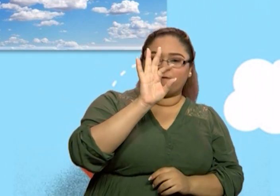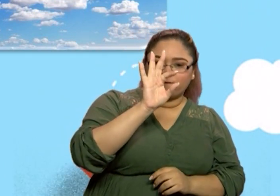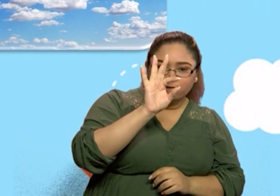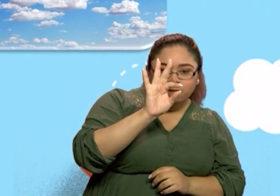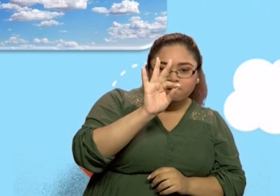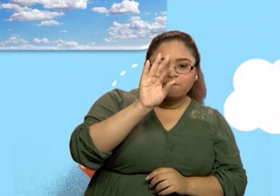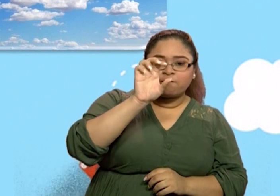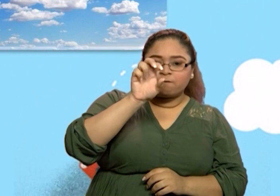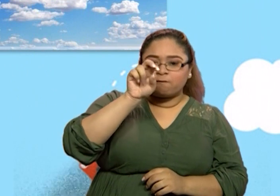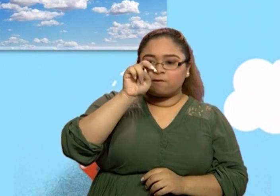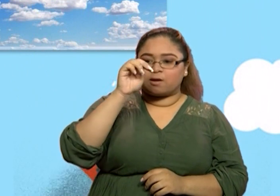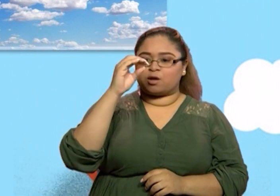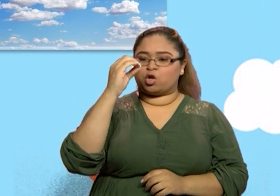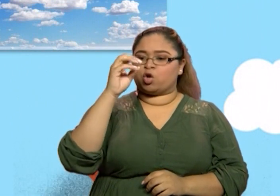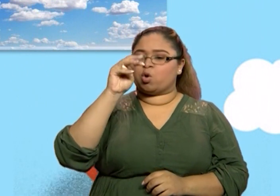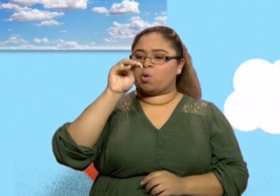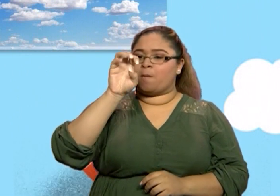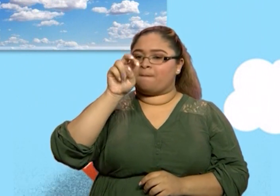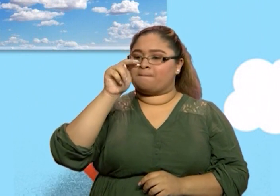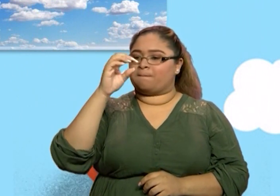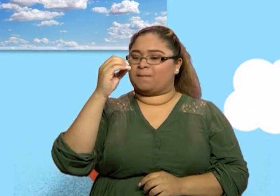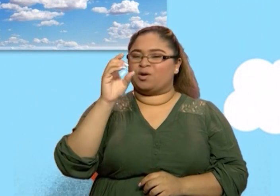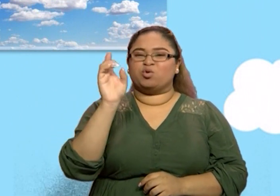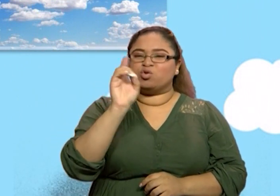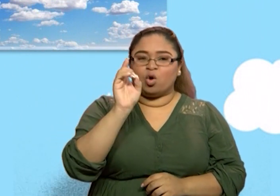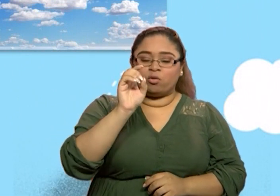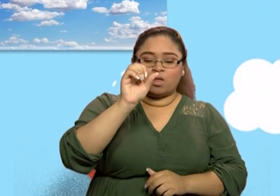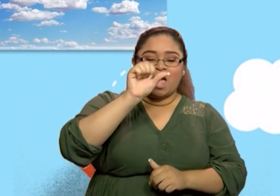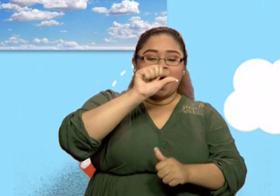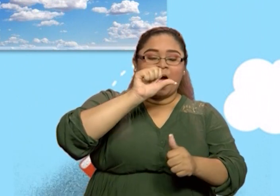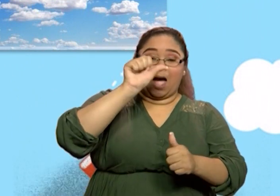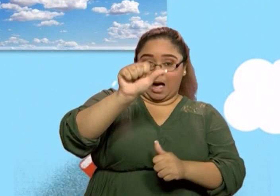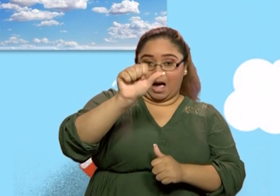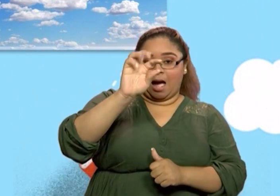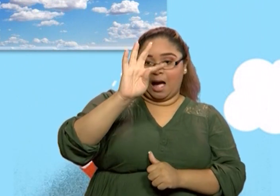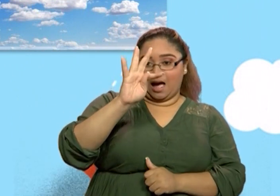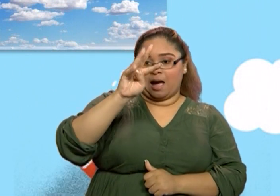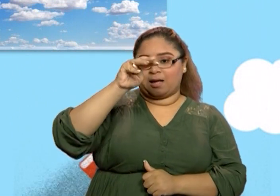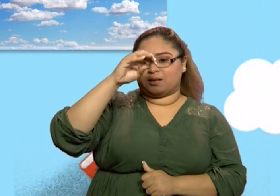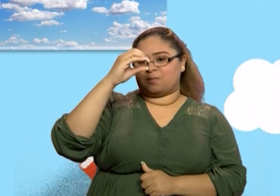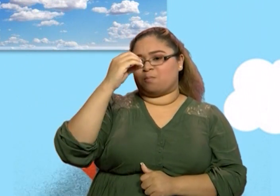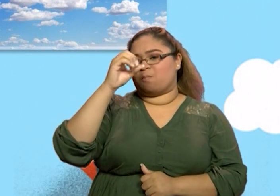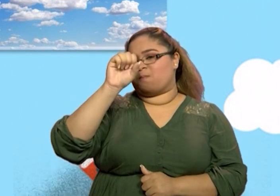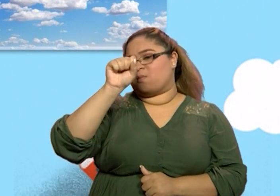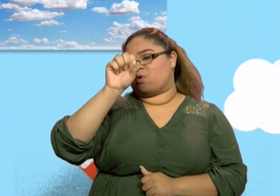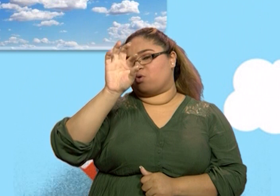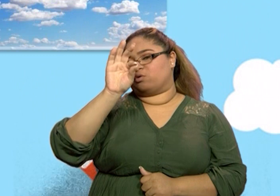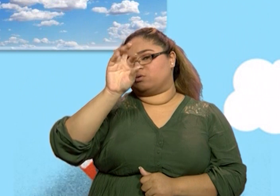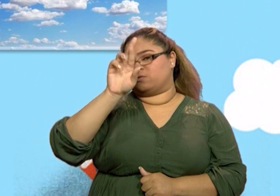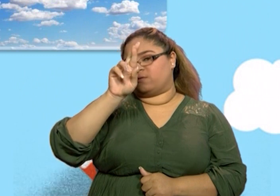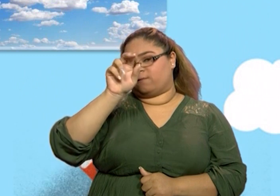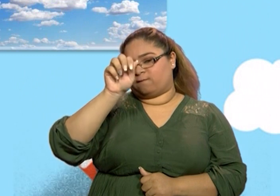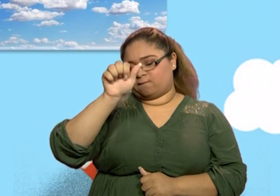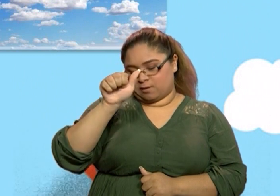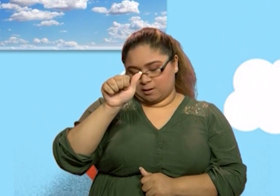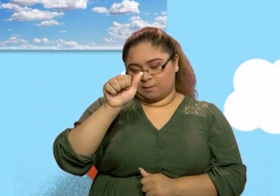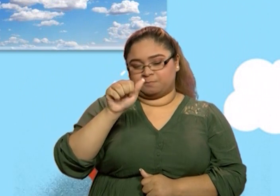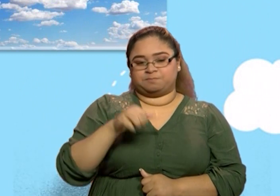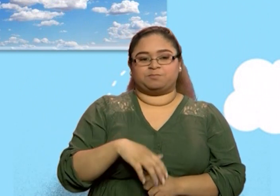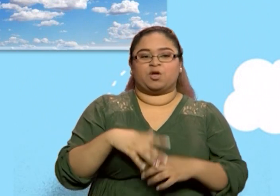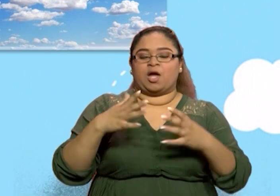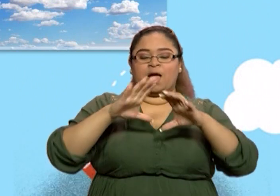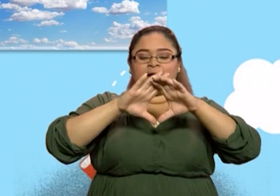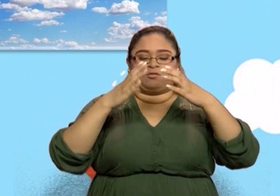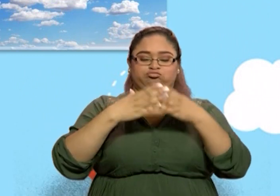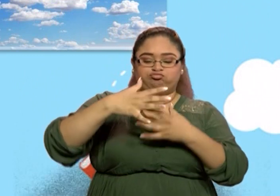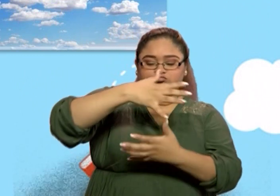una capa de gases que rodea a nuestro planeta Tierra. Entonces, tiempo para pensar, mis pequeños científicos.